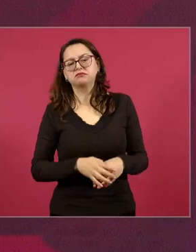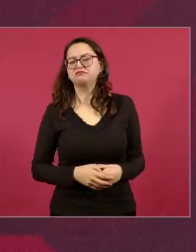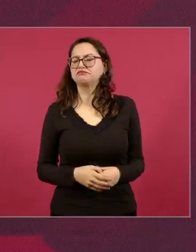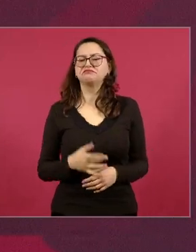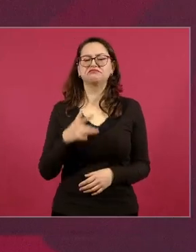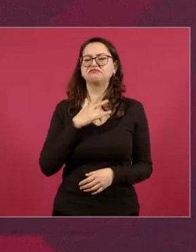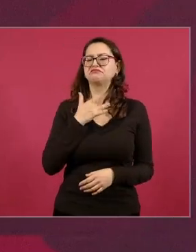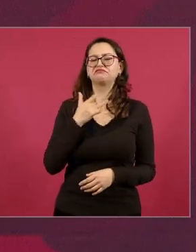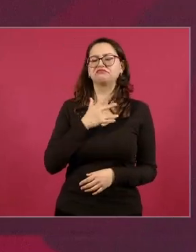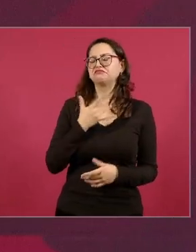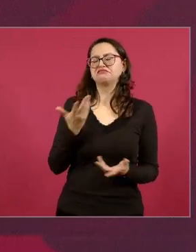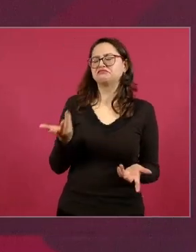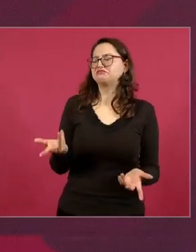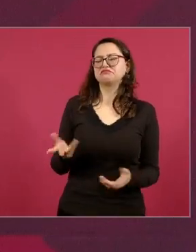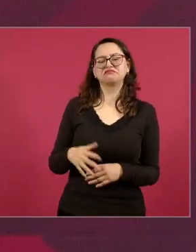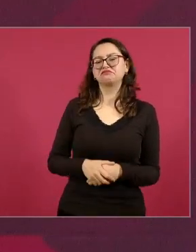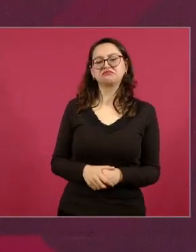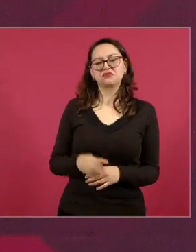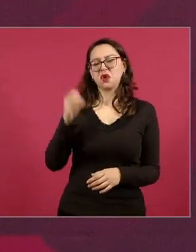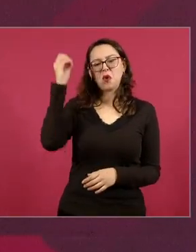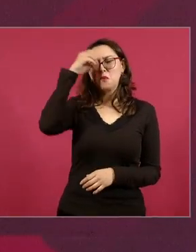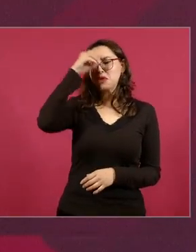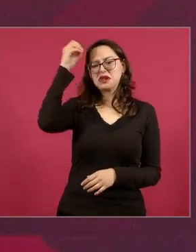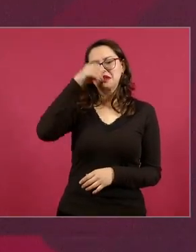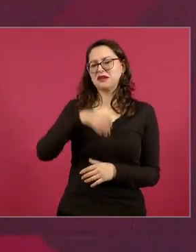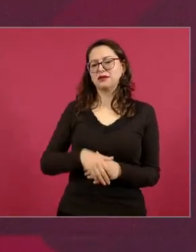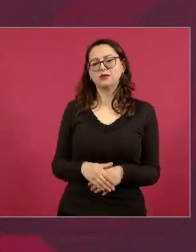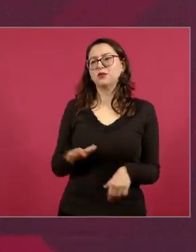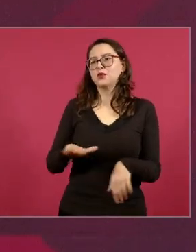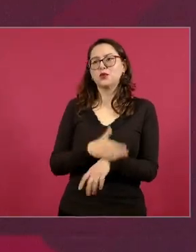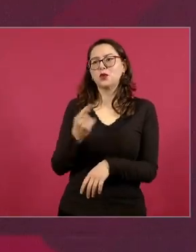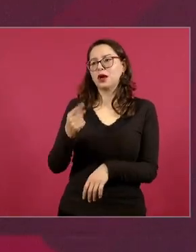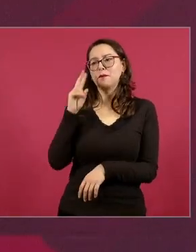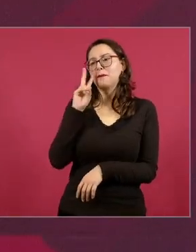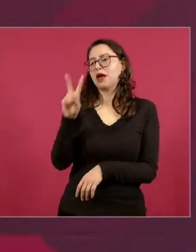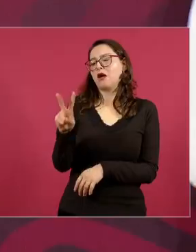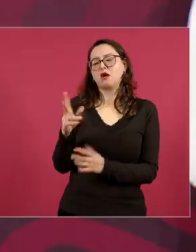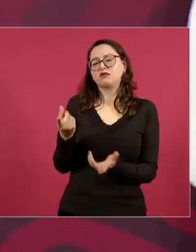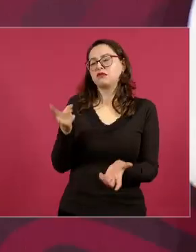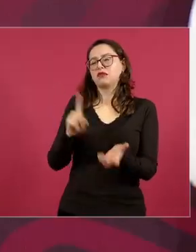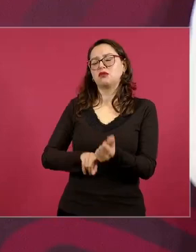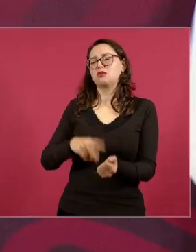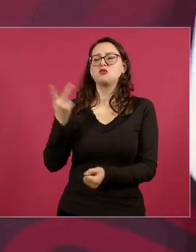pues a todas luces también es un asunto de las cúpulas